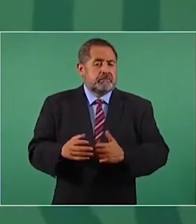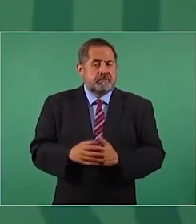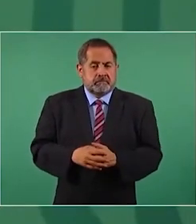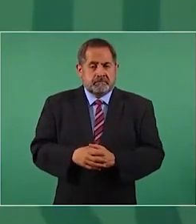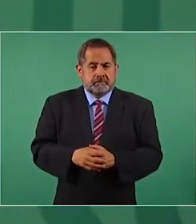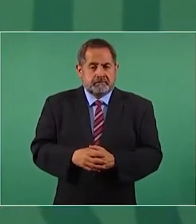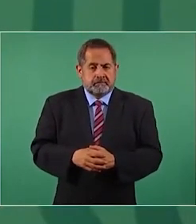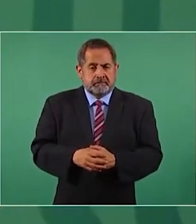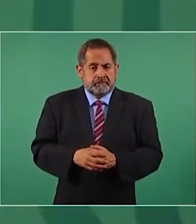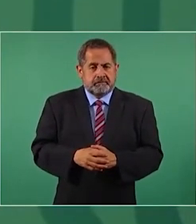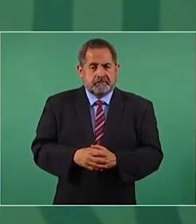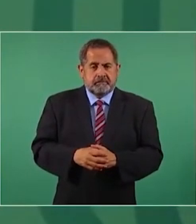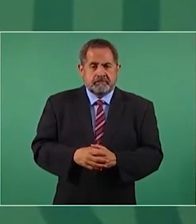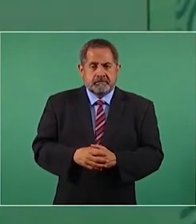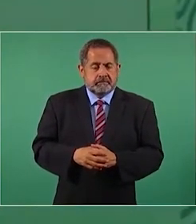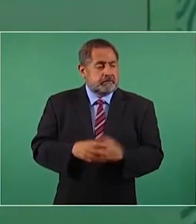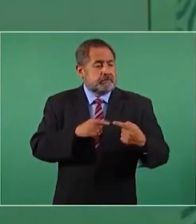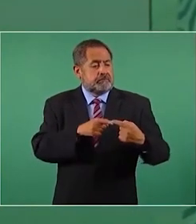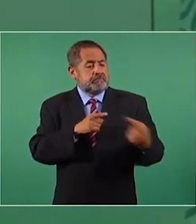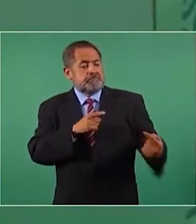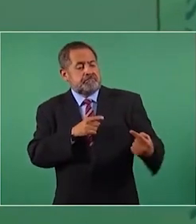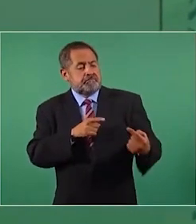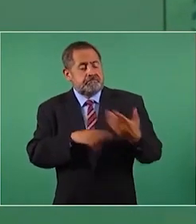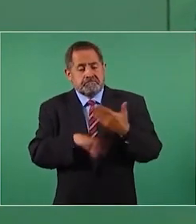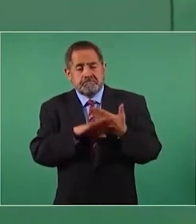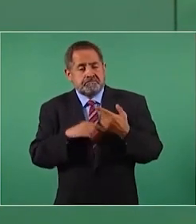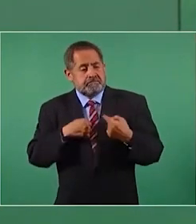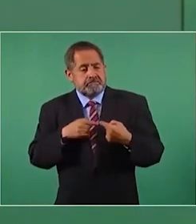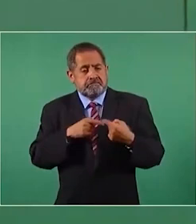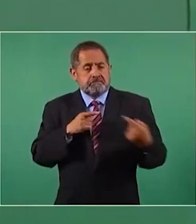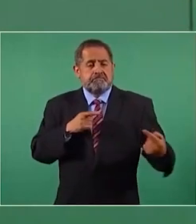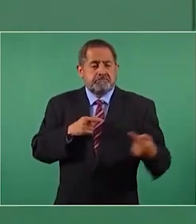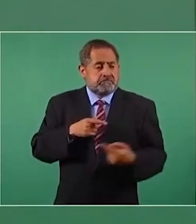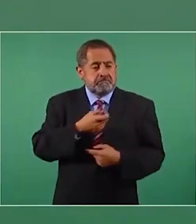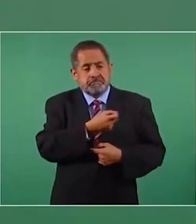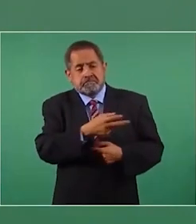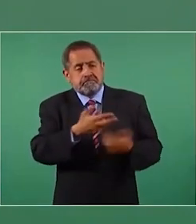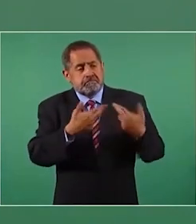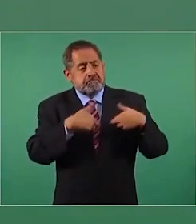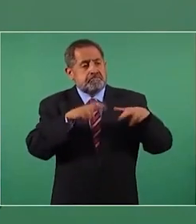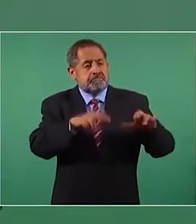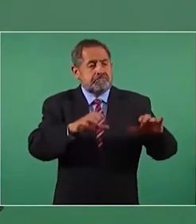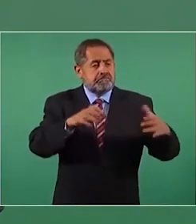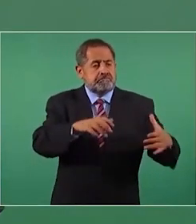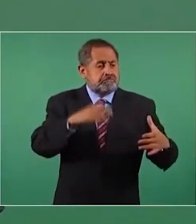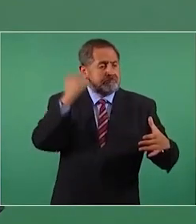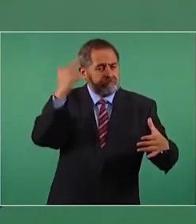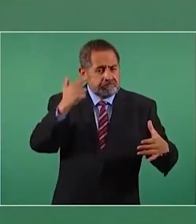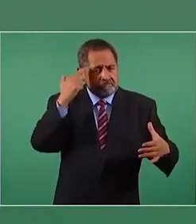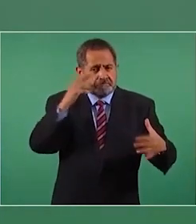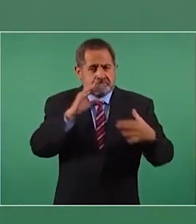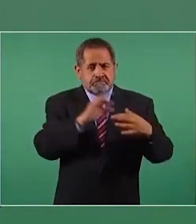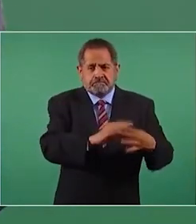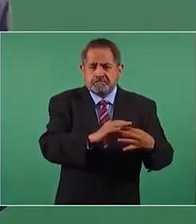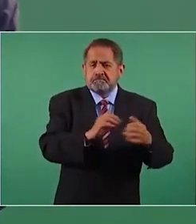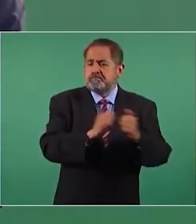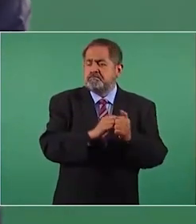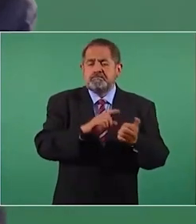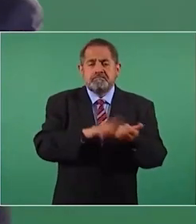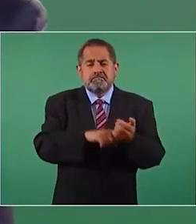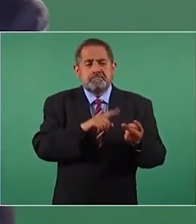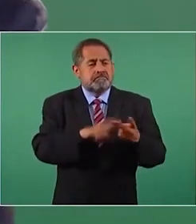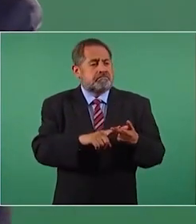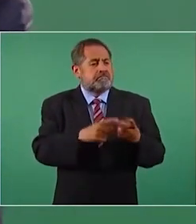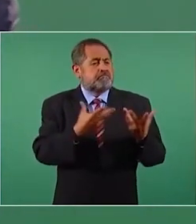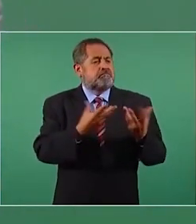los opositores, representantes de la monarquía, de la